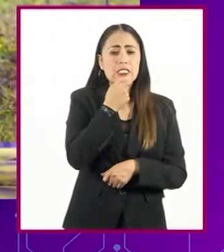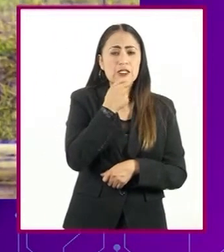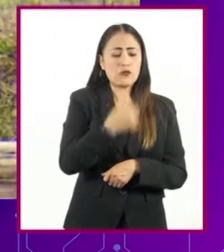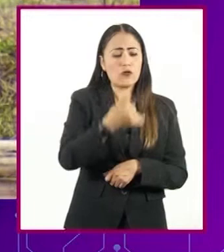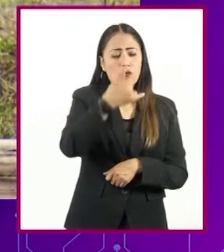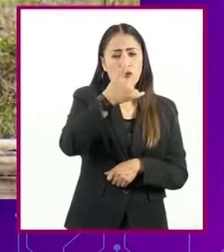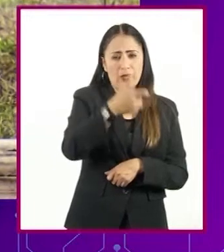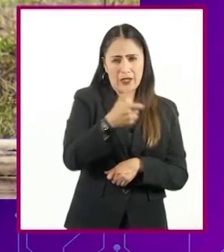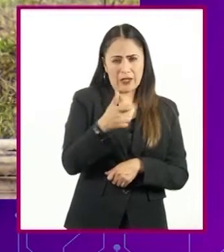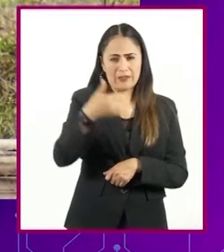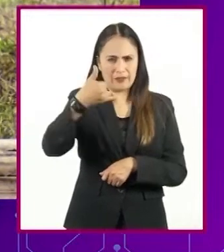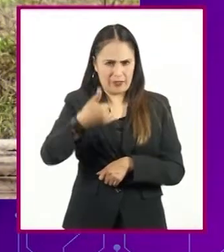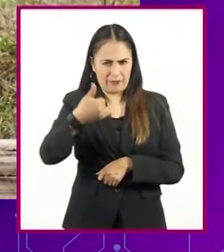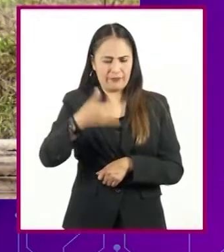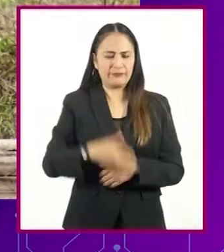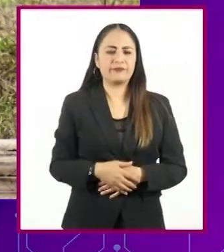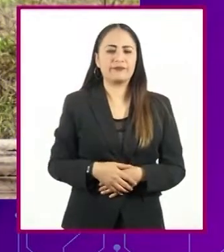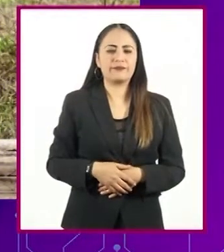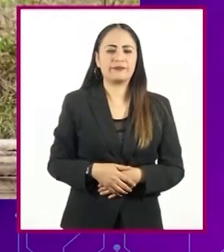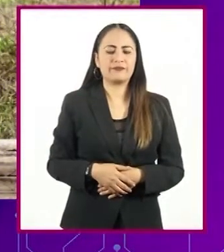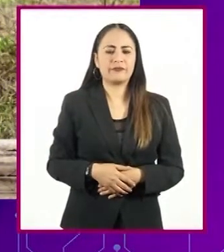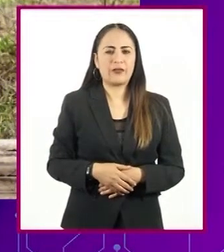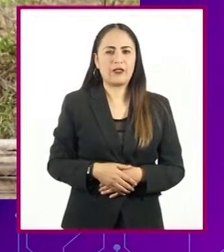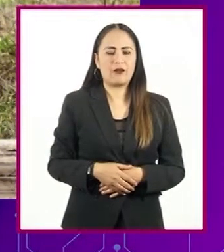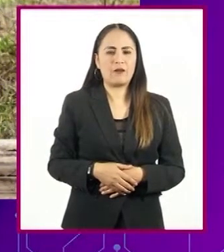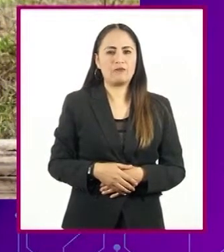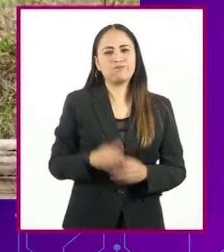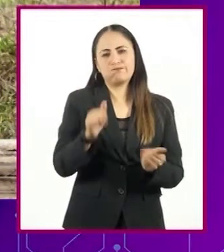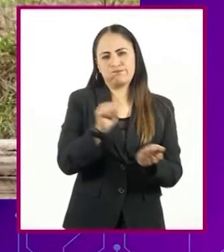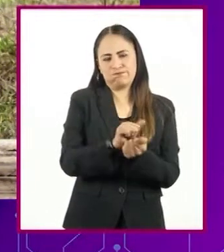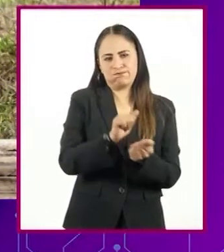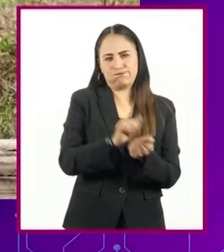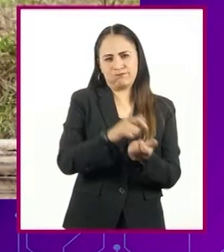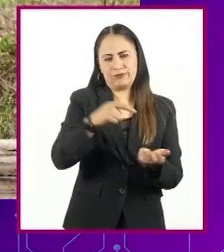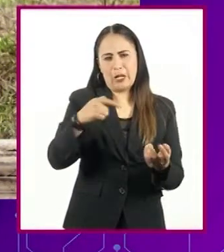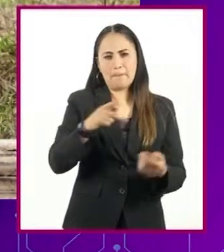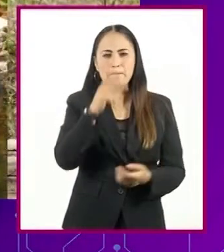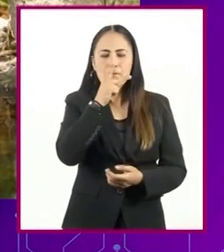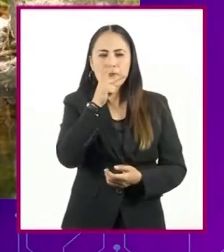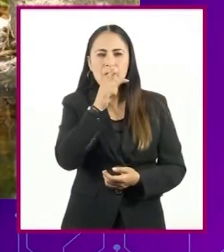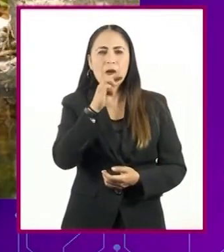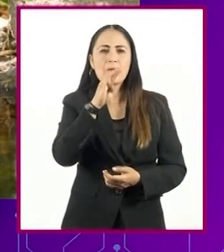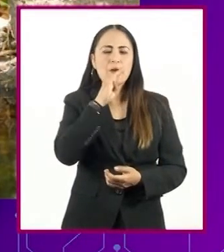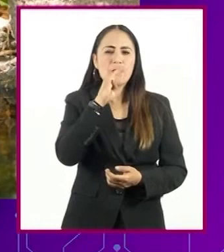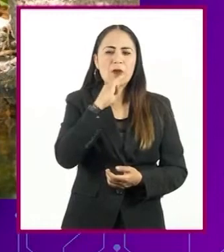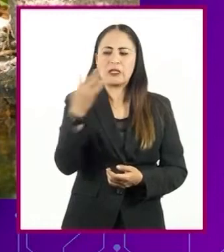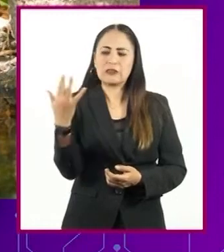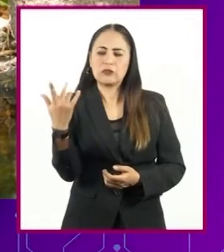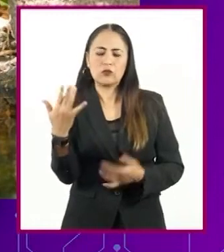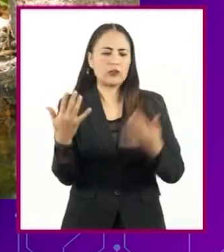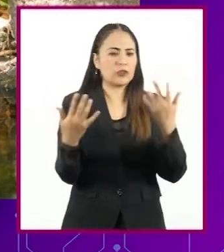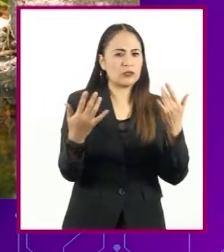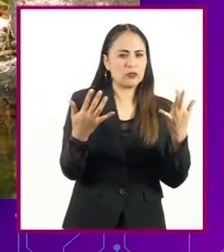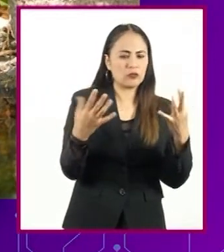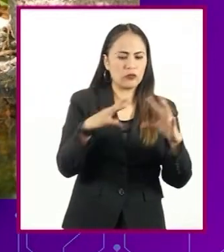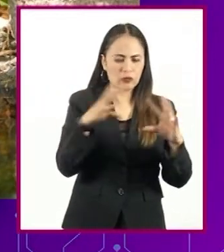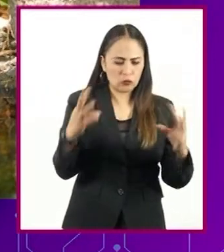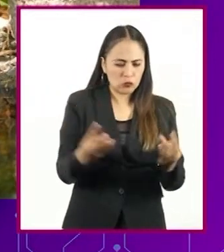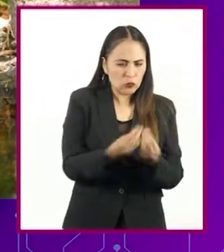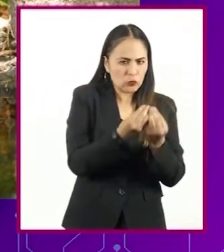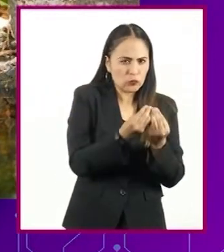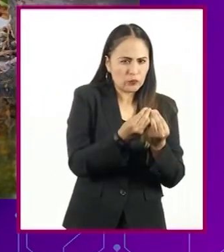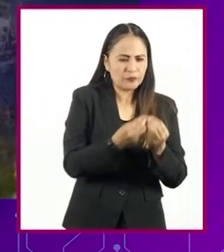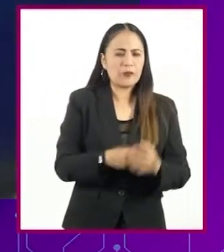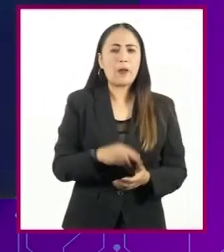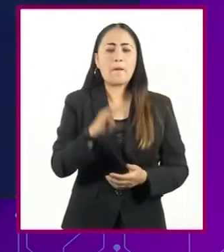es X y Y. Durante la fecundación, cada uno de los padres aporta el 50%. Es decir,